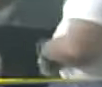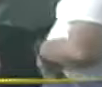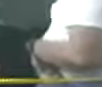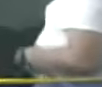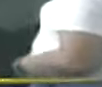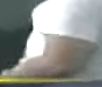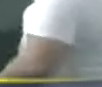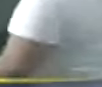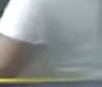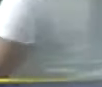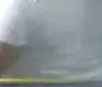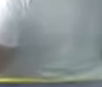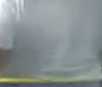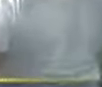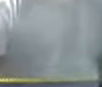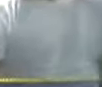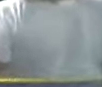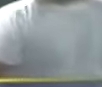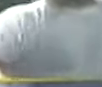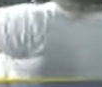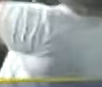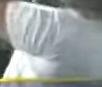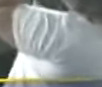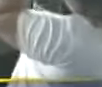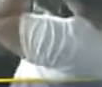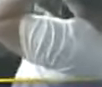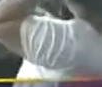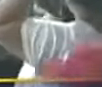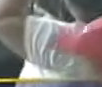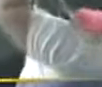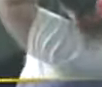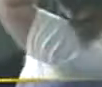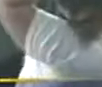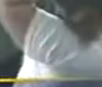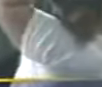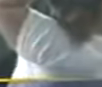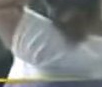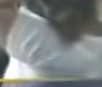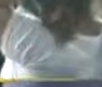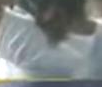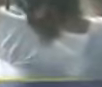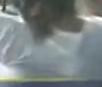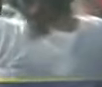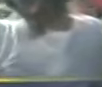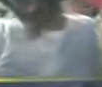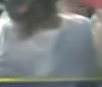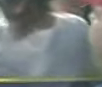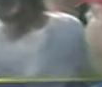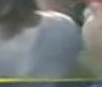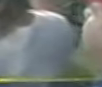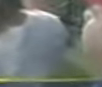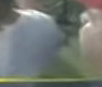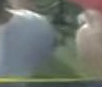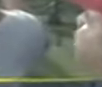idolatraba Y te sentía Todavía Tus